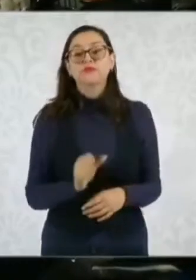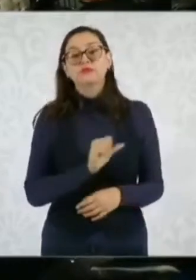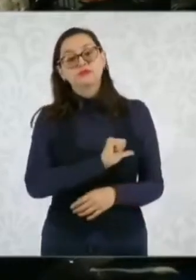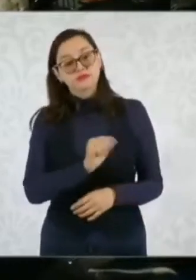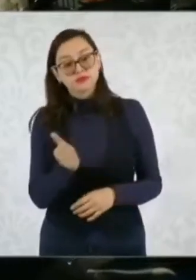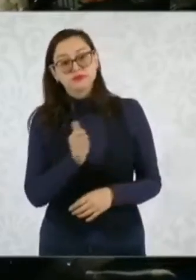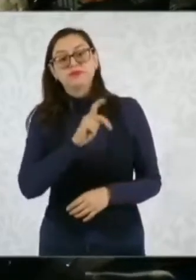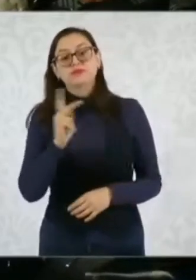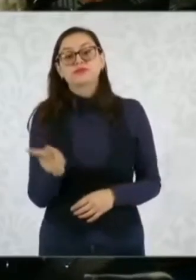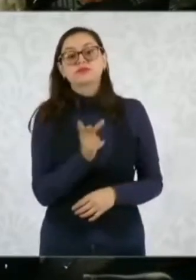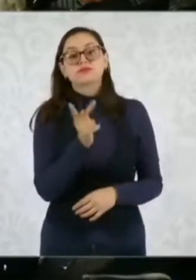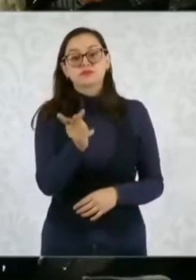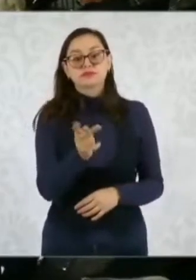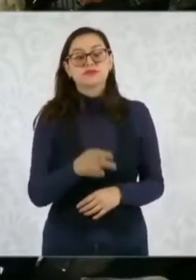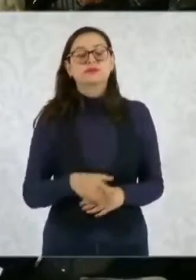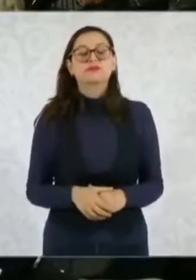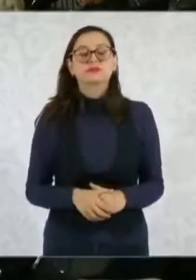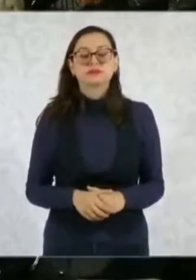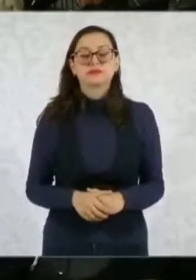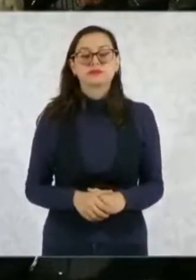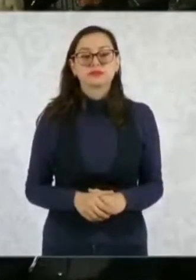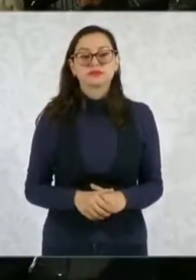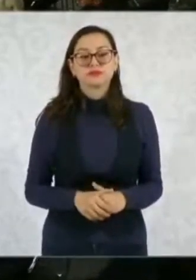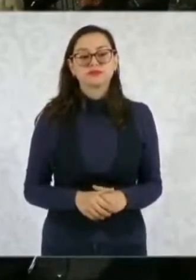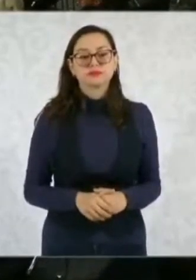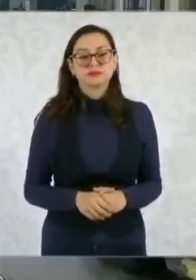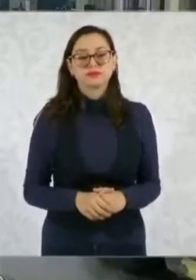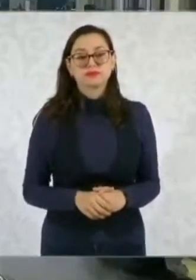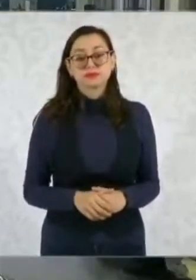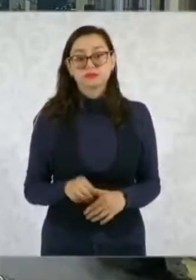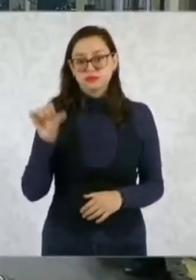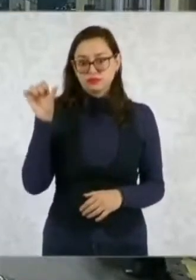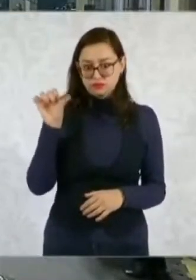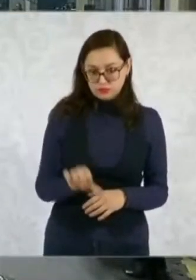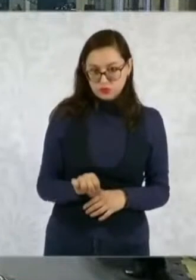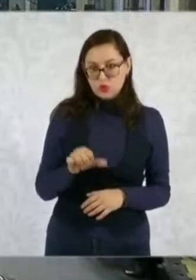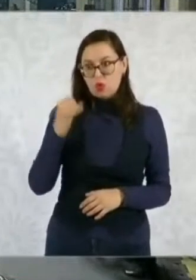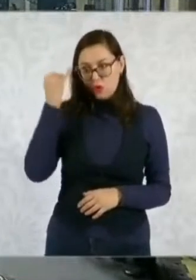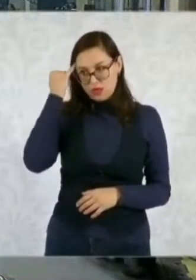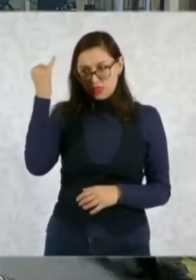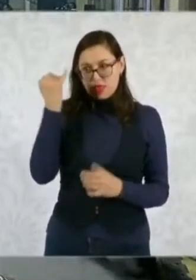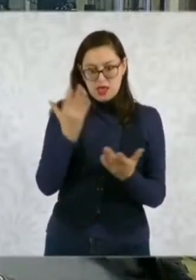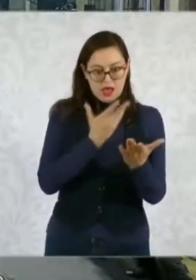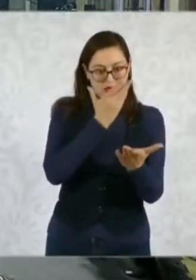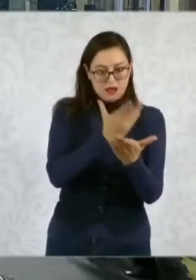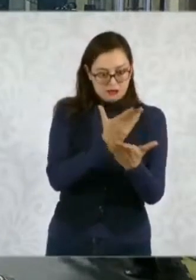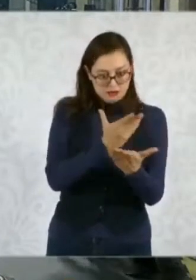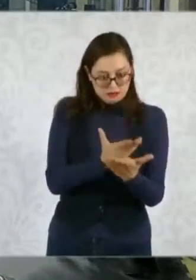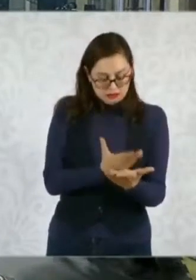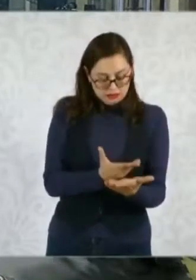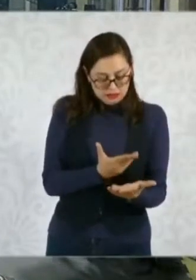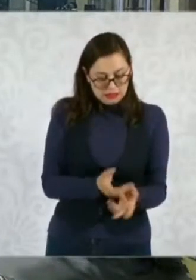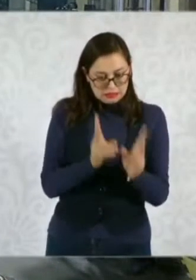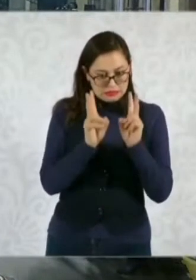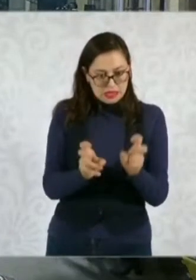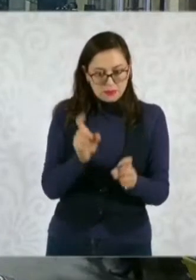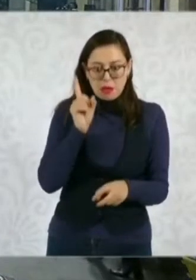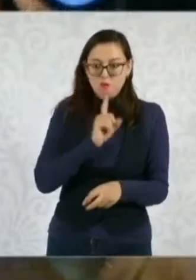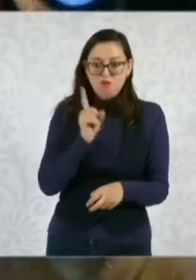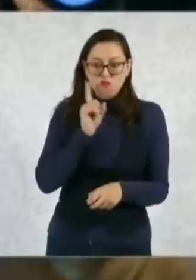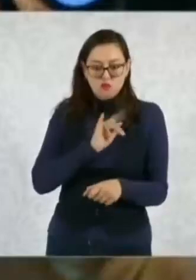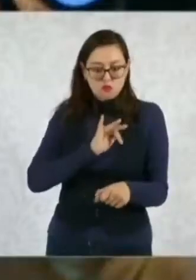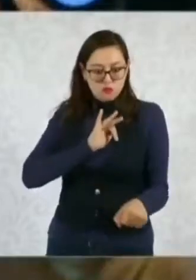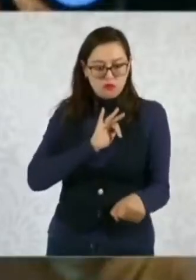¿Cómo entender todo este esfuerzo en las iniciativas que va a presentar hoy en el Senado, doctora? ¿Cómo entender todo este esfuerzo que se hace